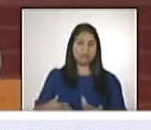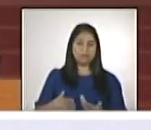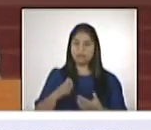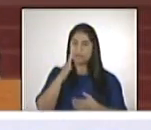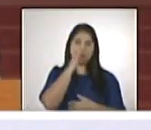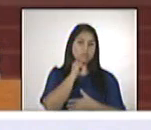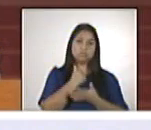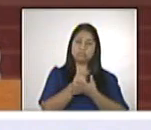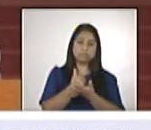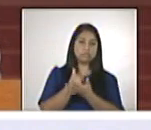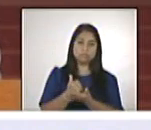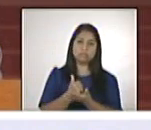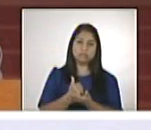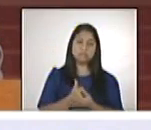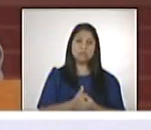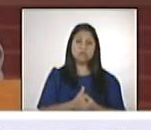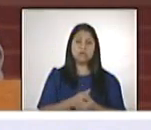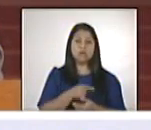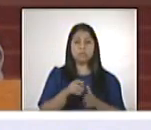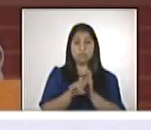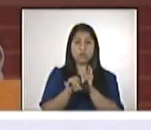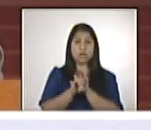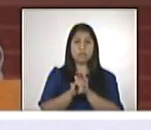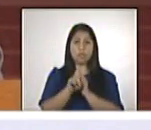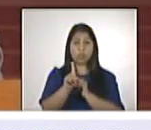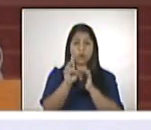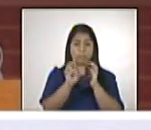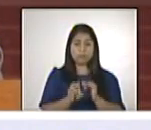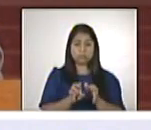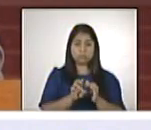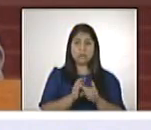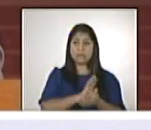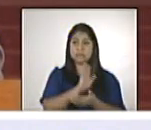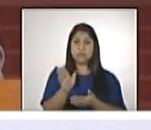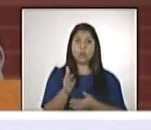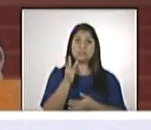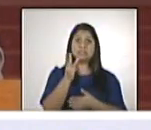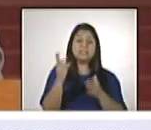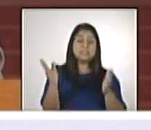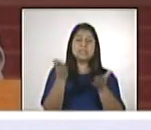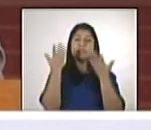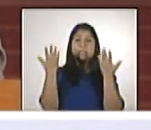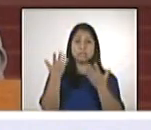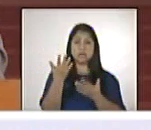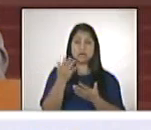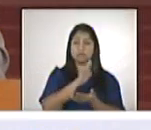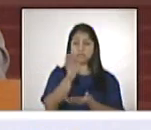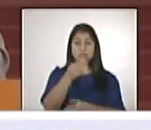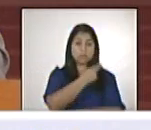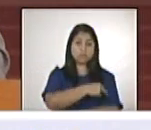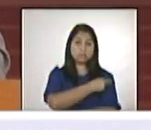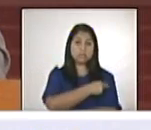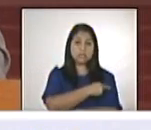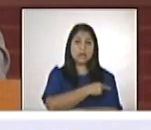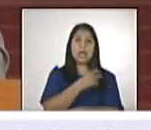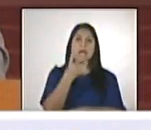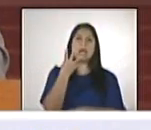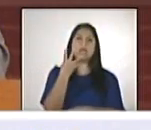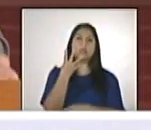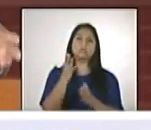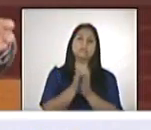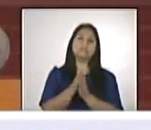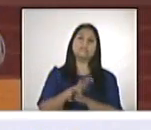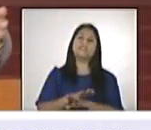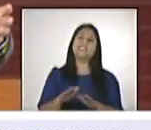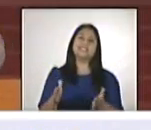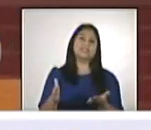recuperarlos. Tenemos el caso de una persona que nos lo llevaron a las tres de la mañana al hospital y a las cuatro fallecía.